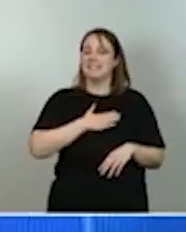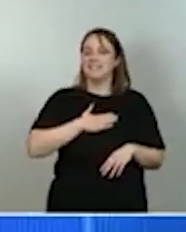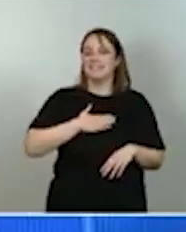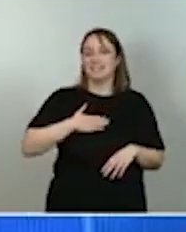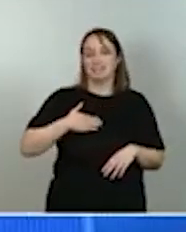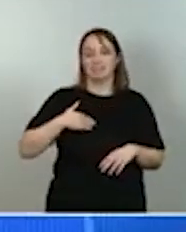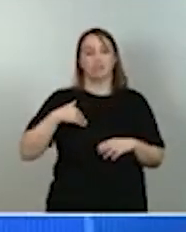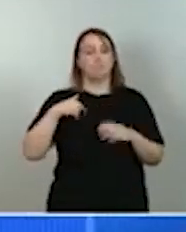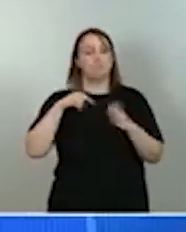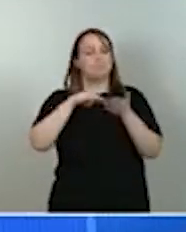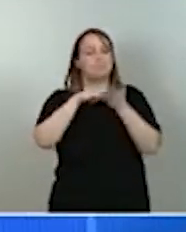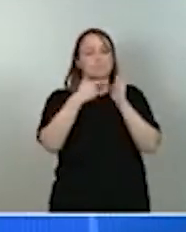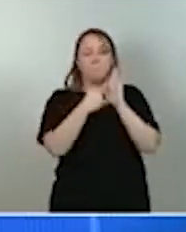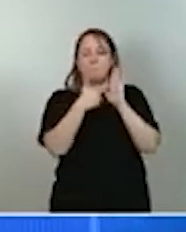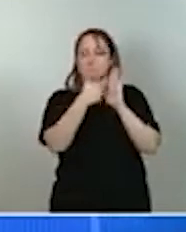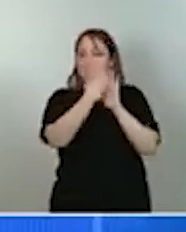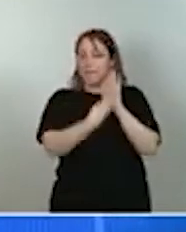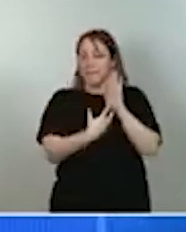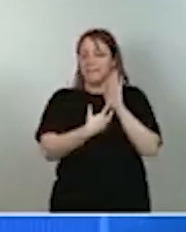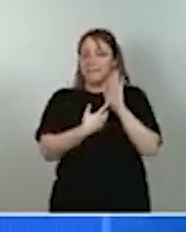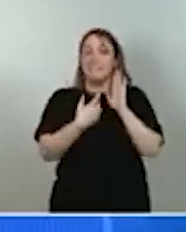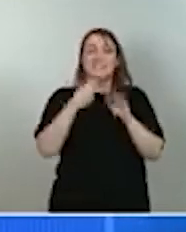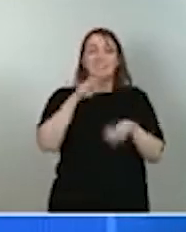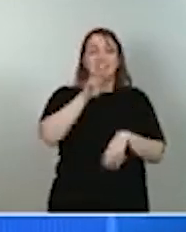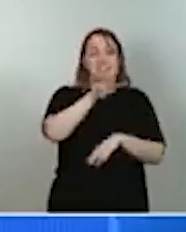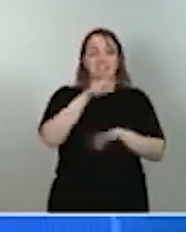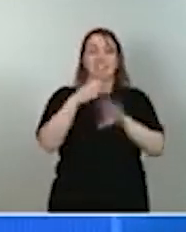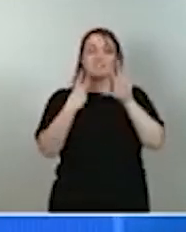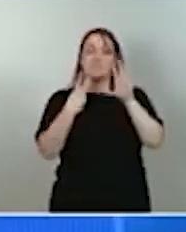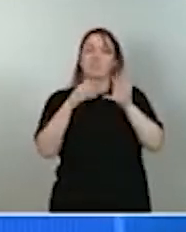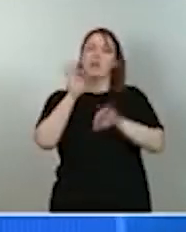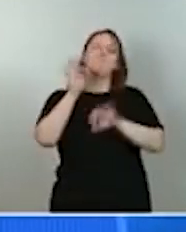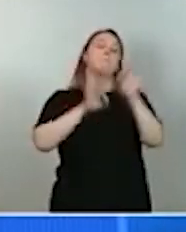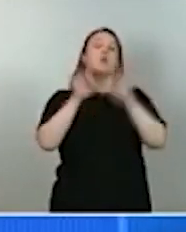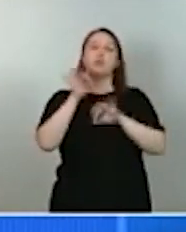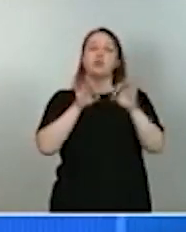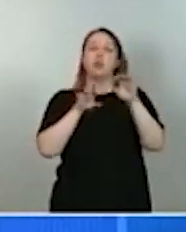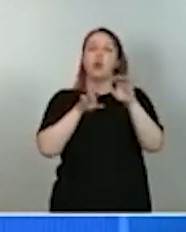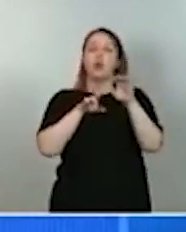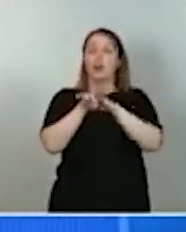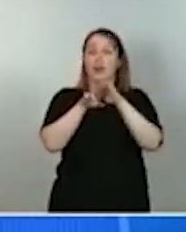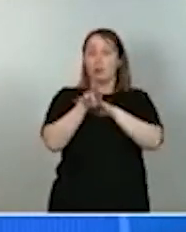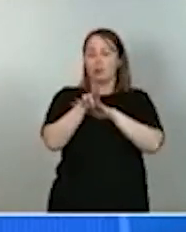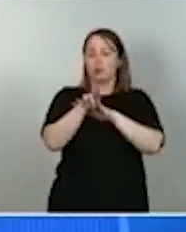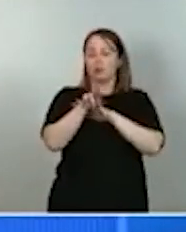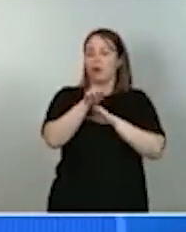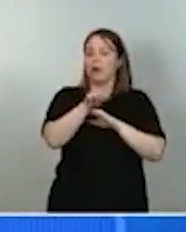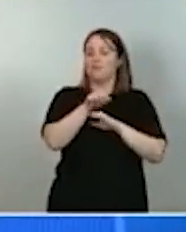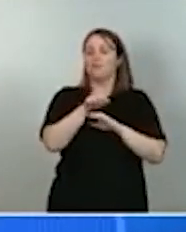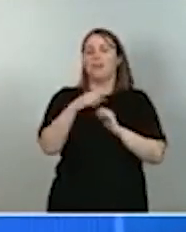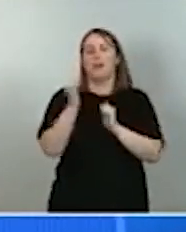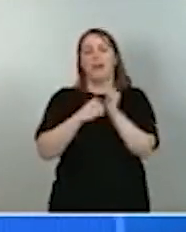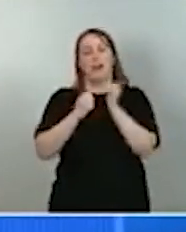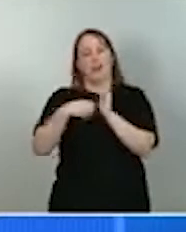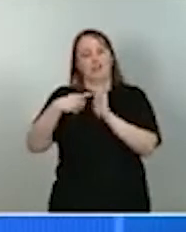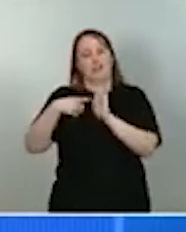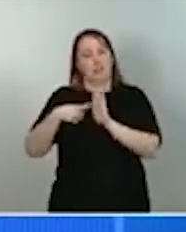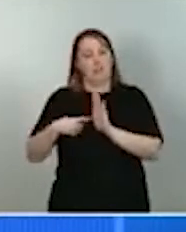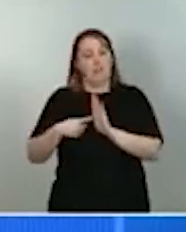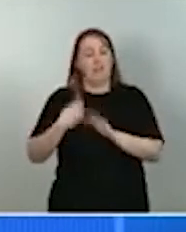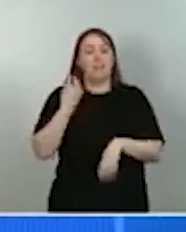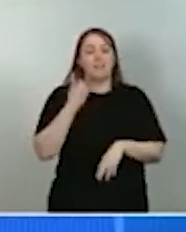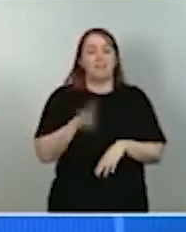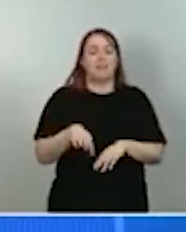plan en el que al menos el 37% de los recursos se destine a la descarbonización y a la transición ecológica,